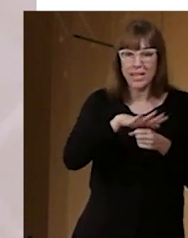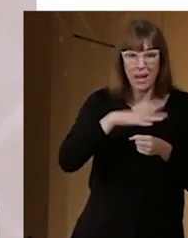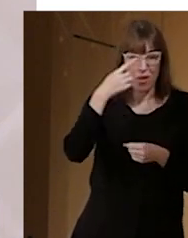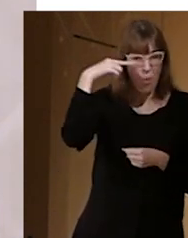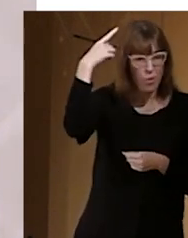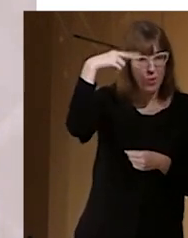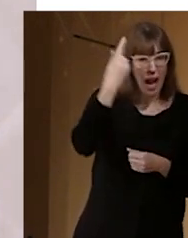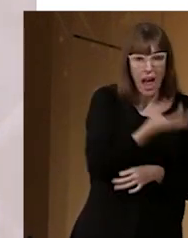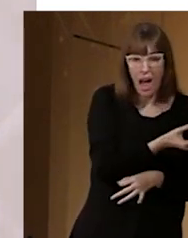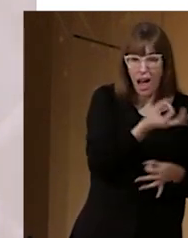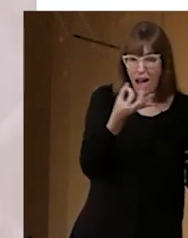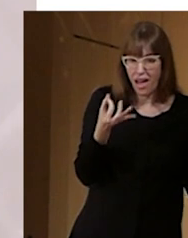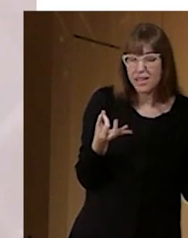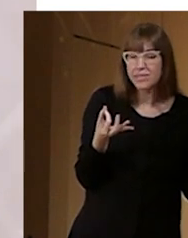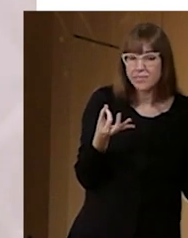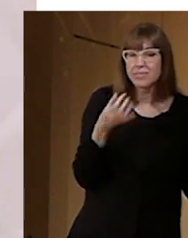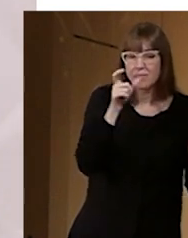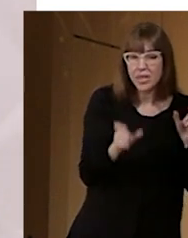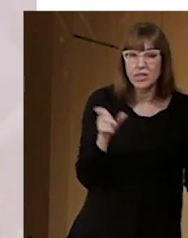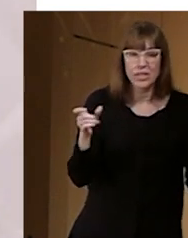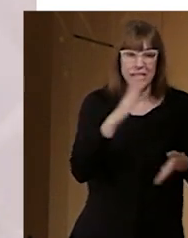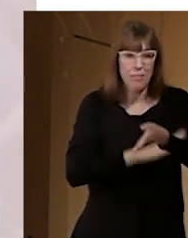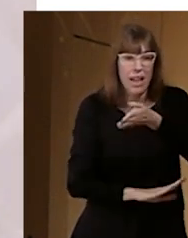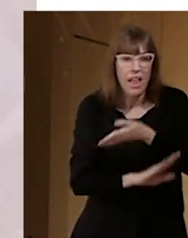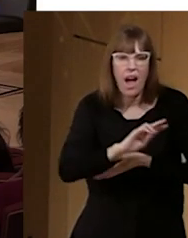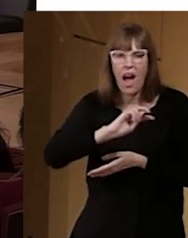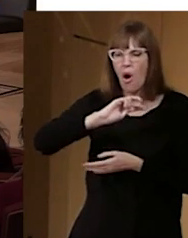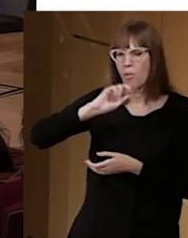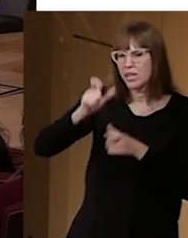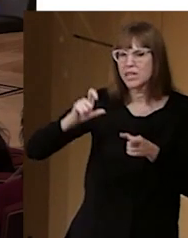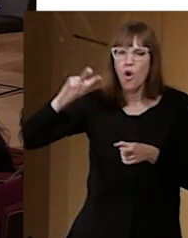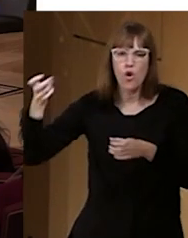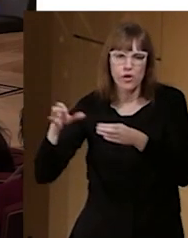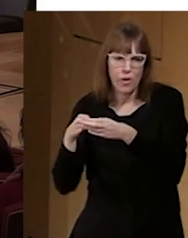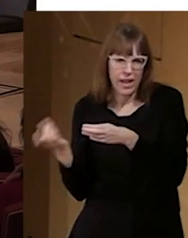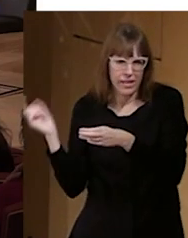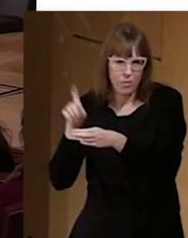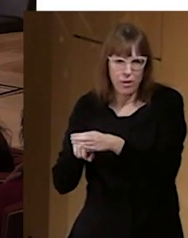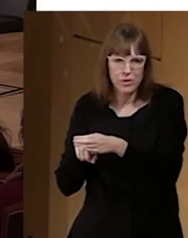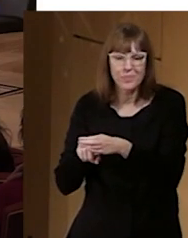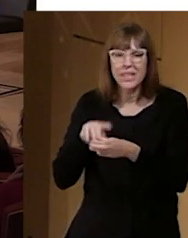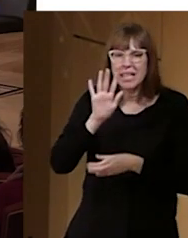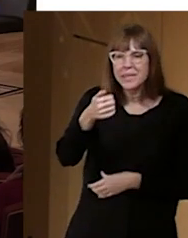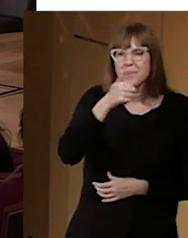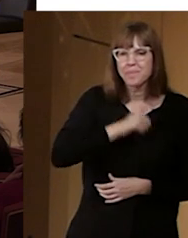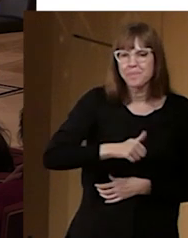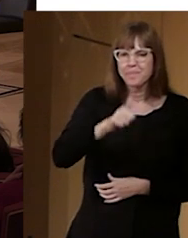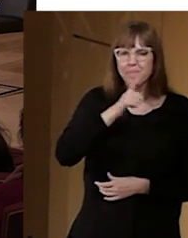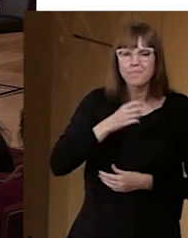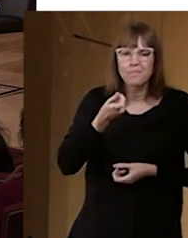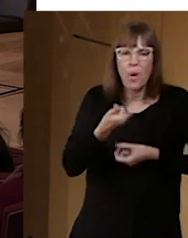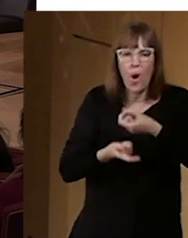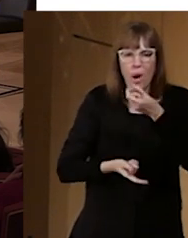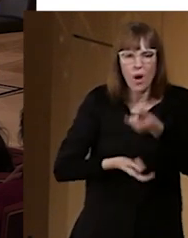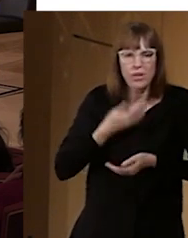personas con discapacidad y otros colectivos y que seamos pacientes y vayamos ejecutando poquito